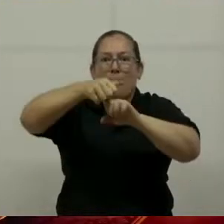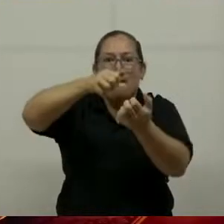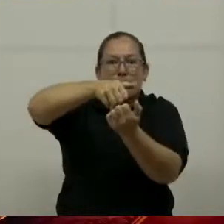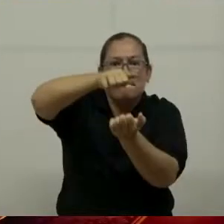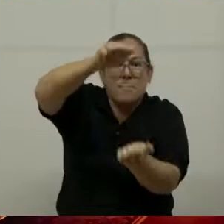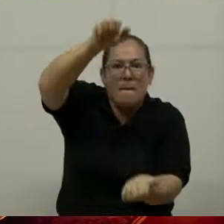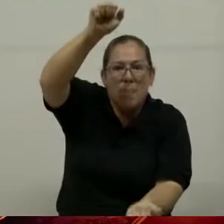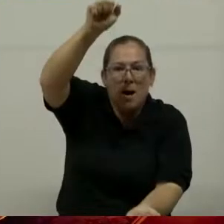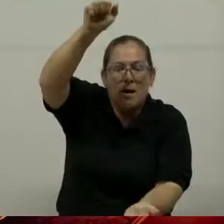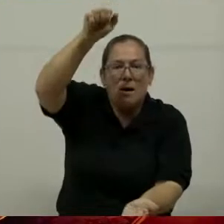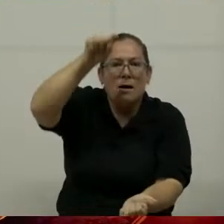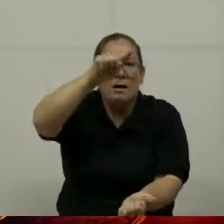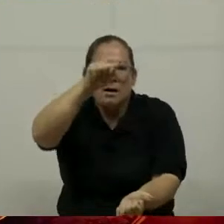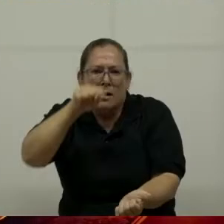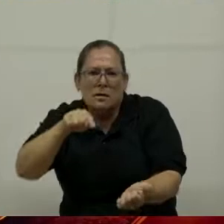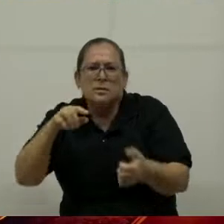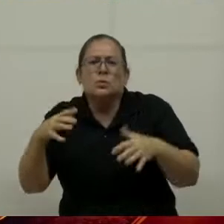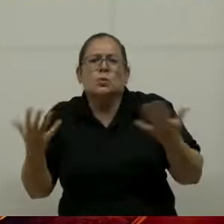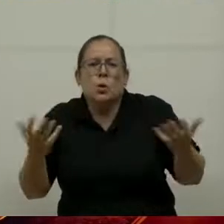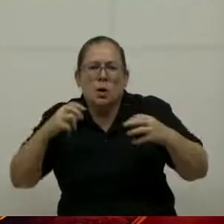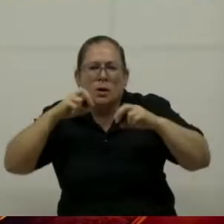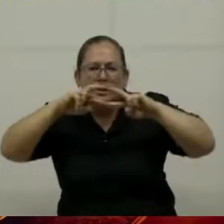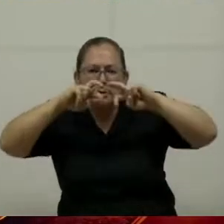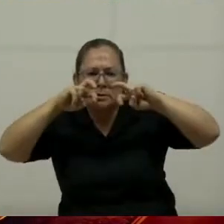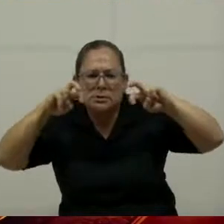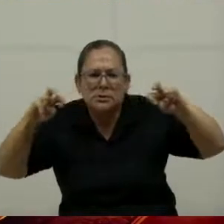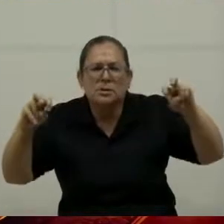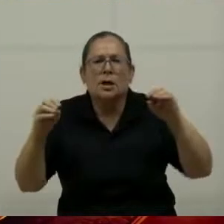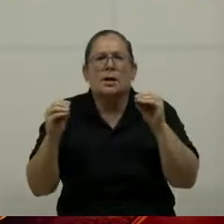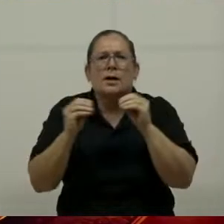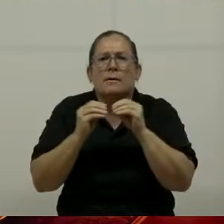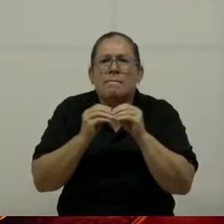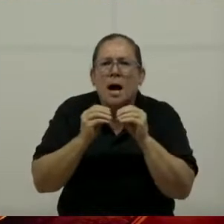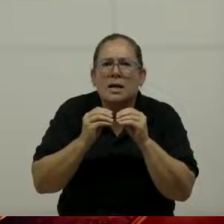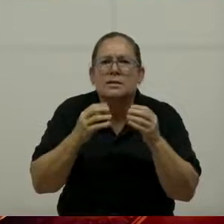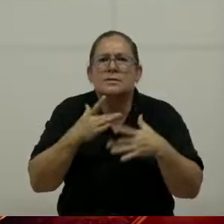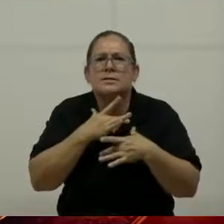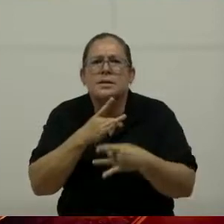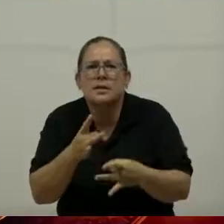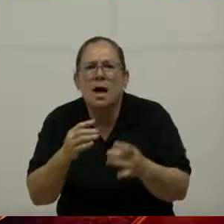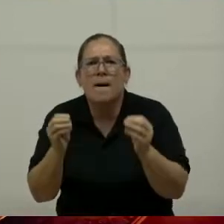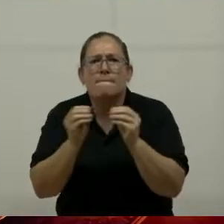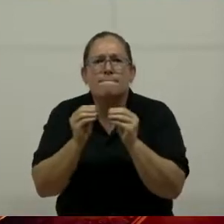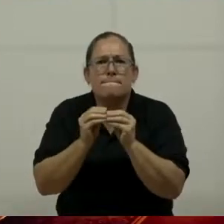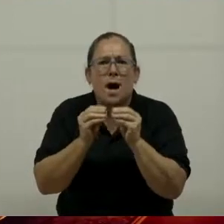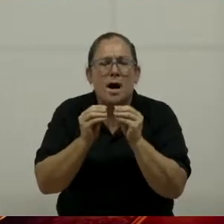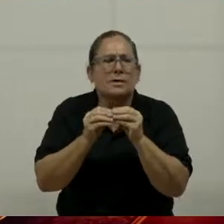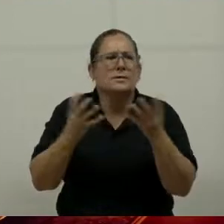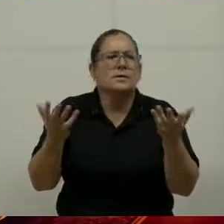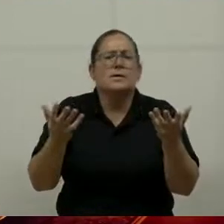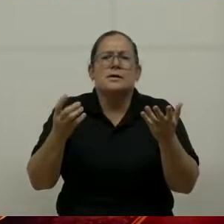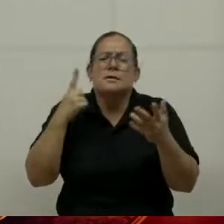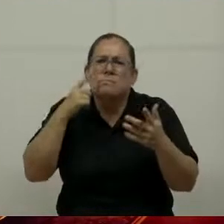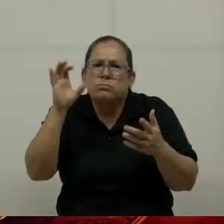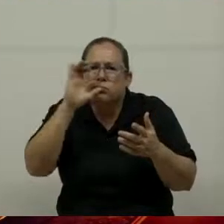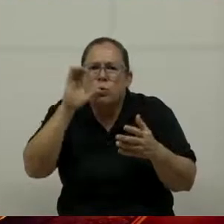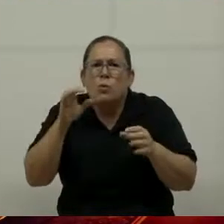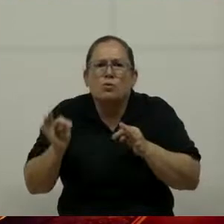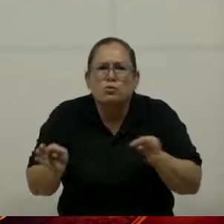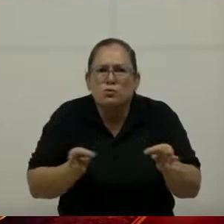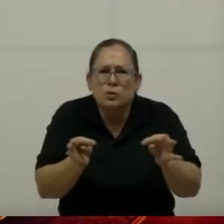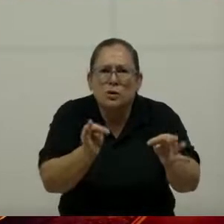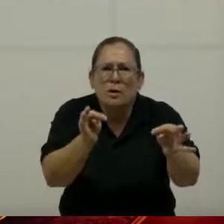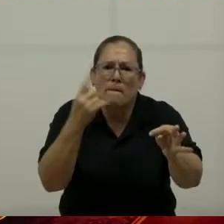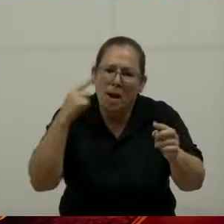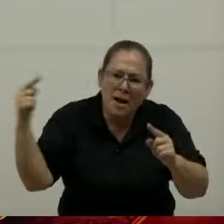generar este análisis de los posibles destinos más interesantes que generen turistas hacia nuestro